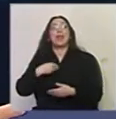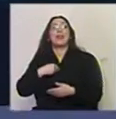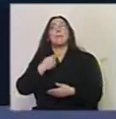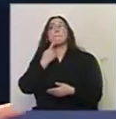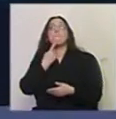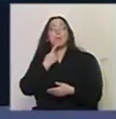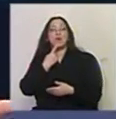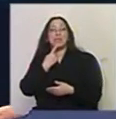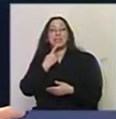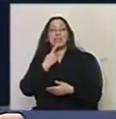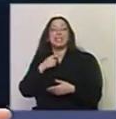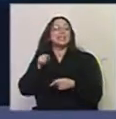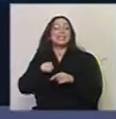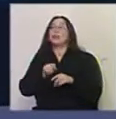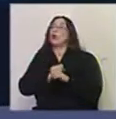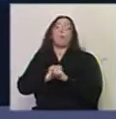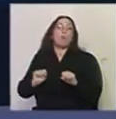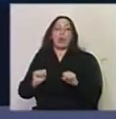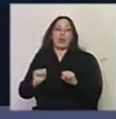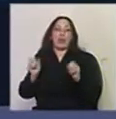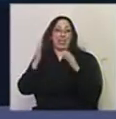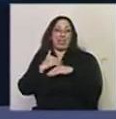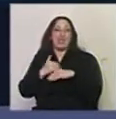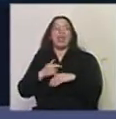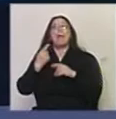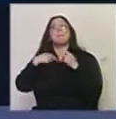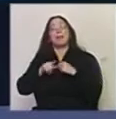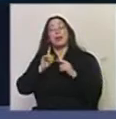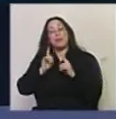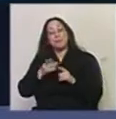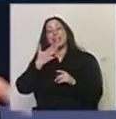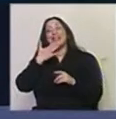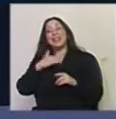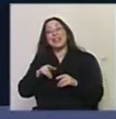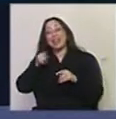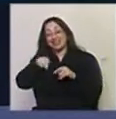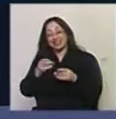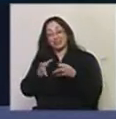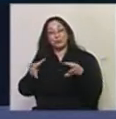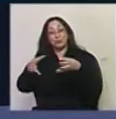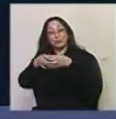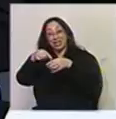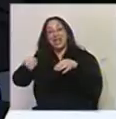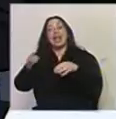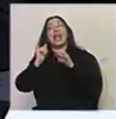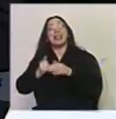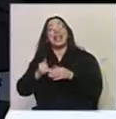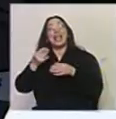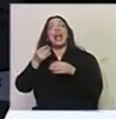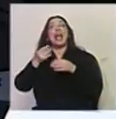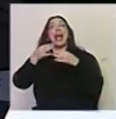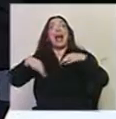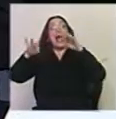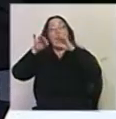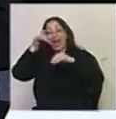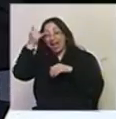sin eso era imposible que esto sucediera, pero además entender que esos elencos que hoy están en el auditorio no servirían